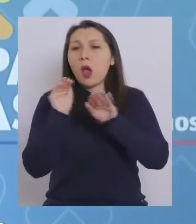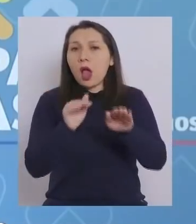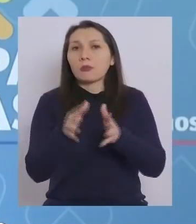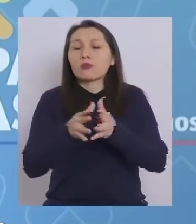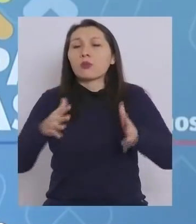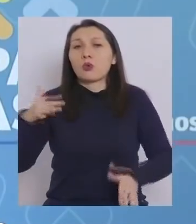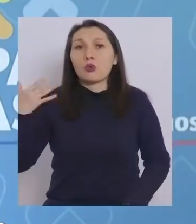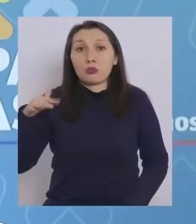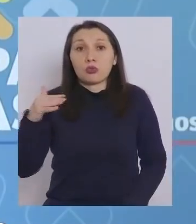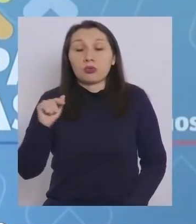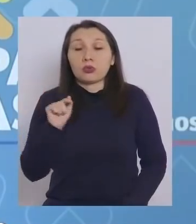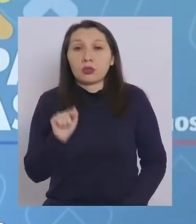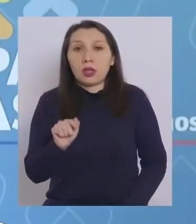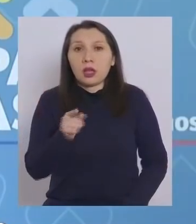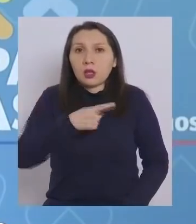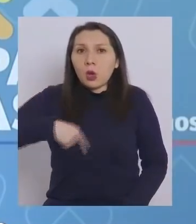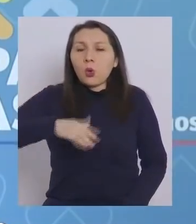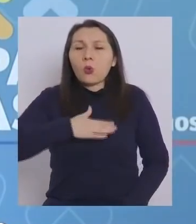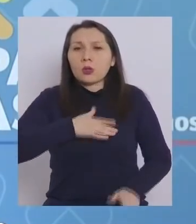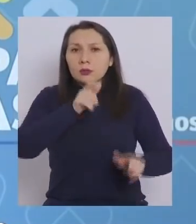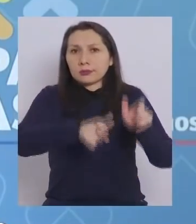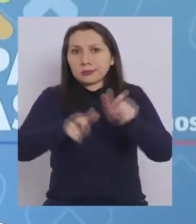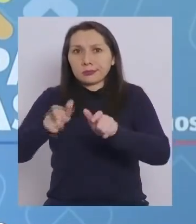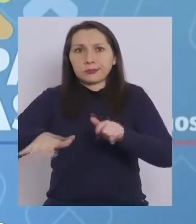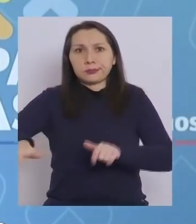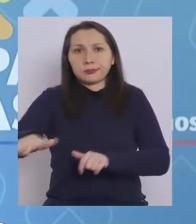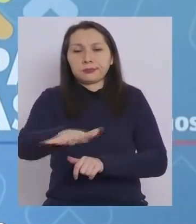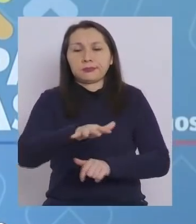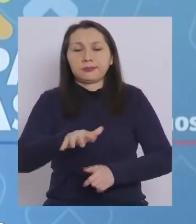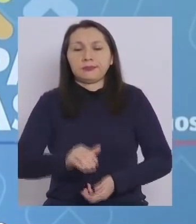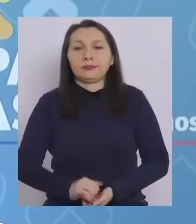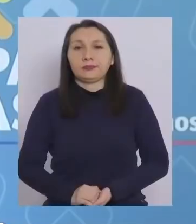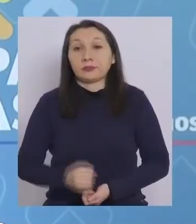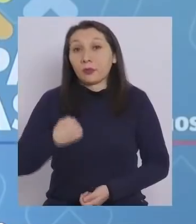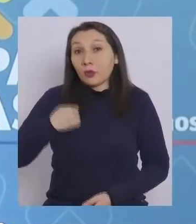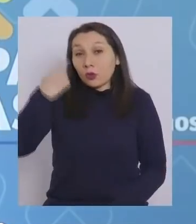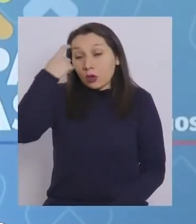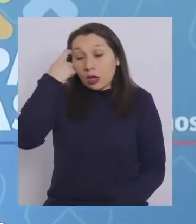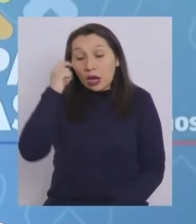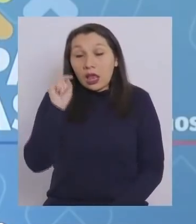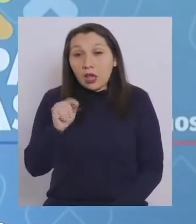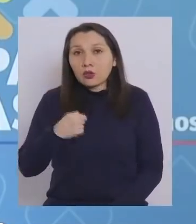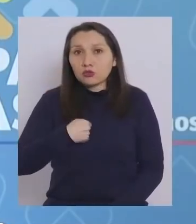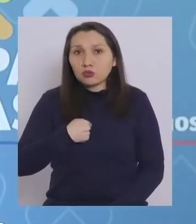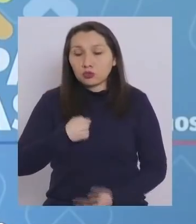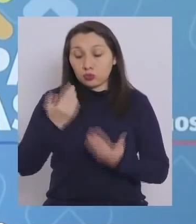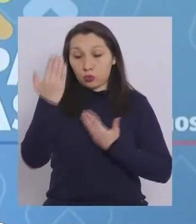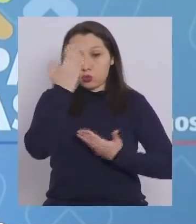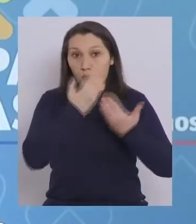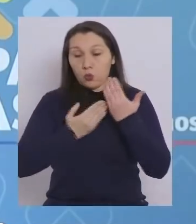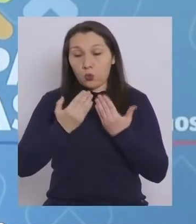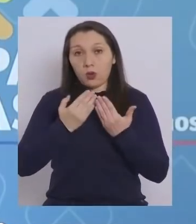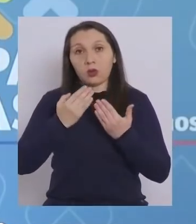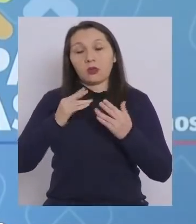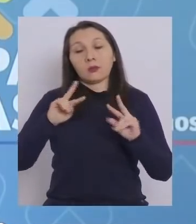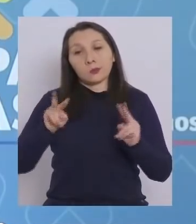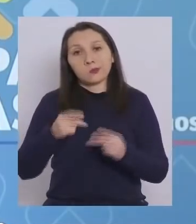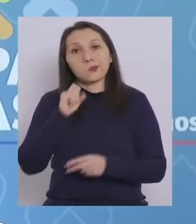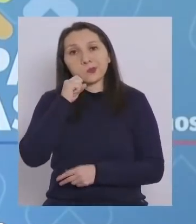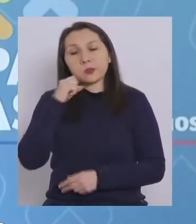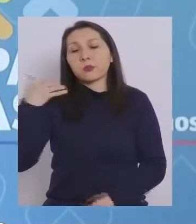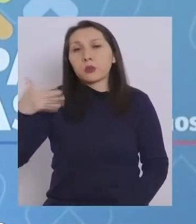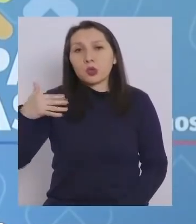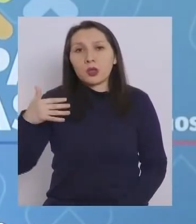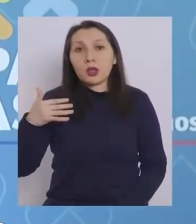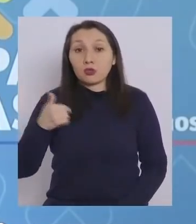muy importante para nuestra población. Creo que yo me cuido, es muy